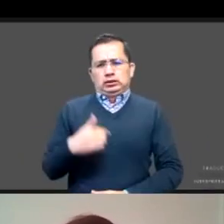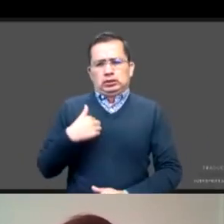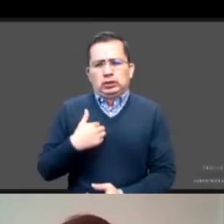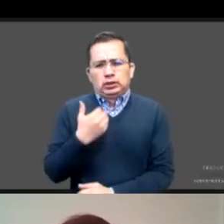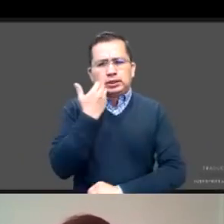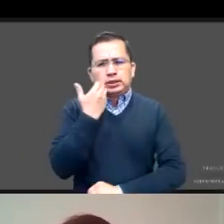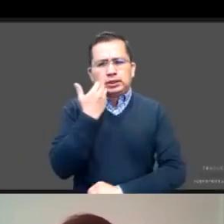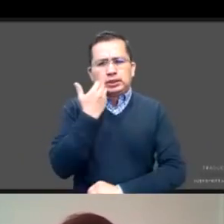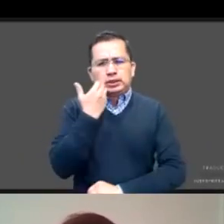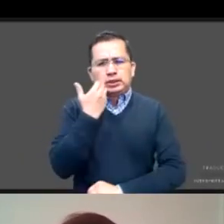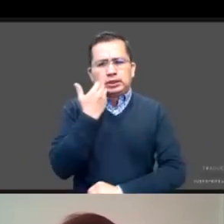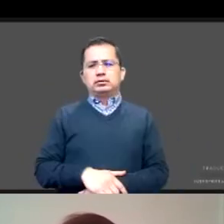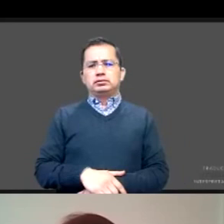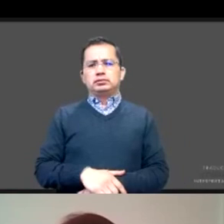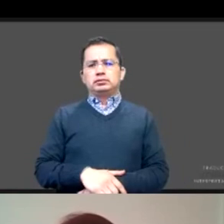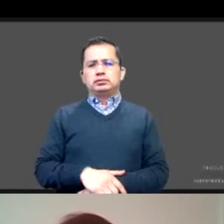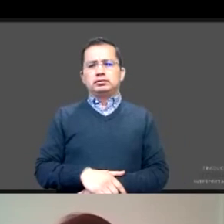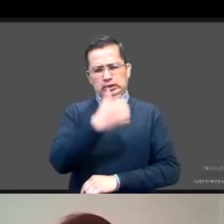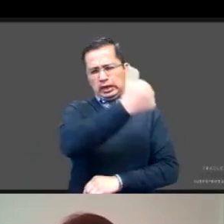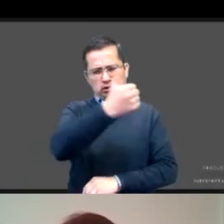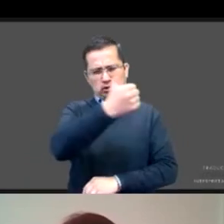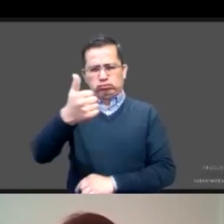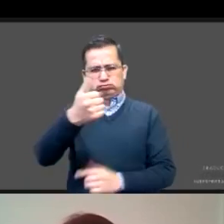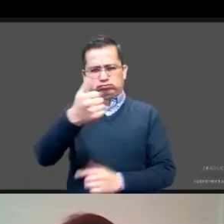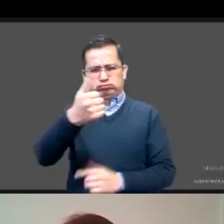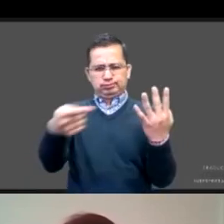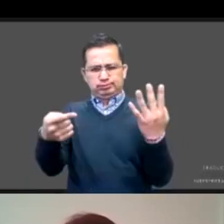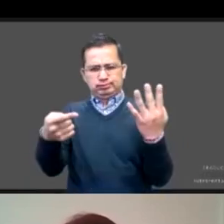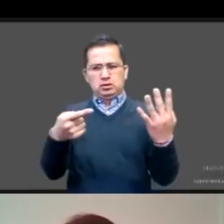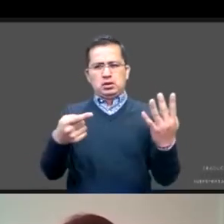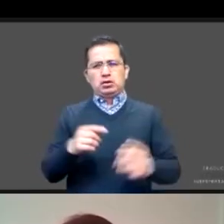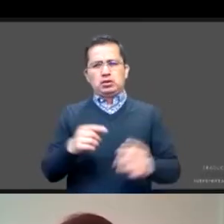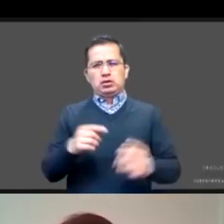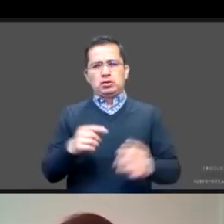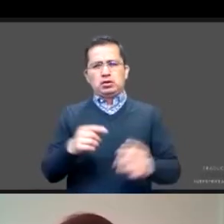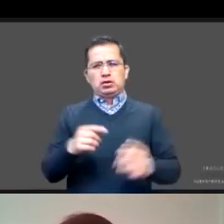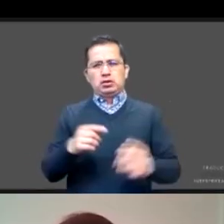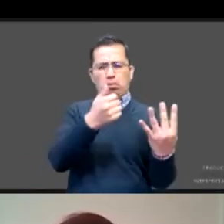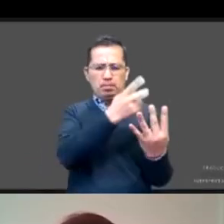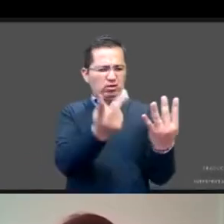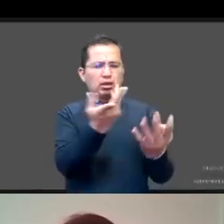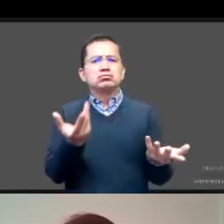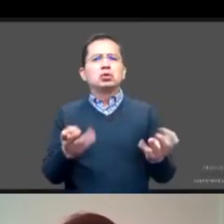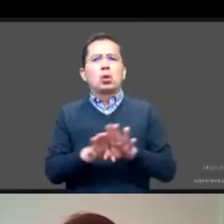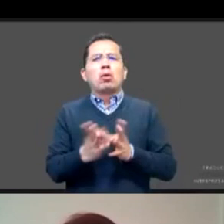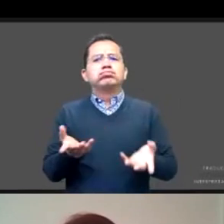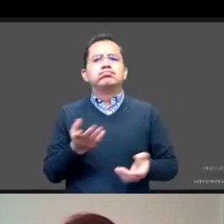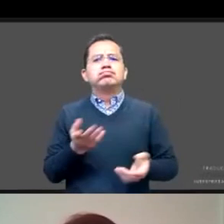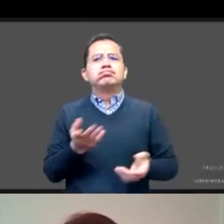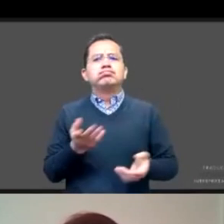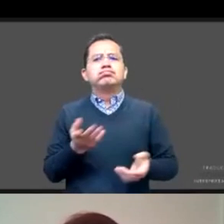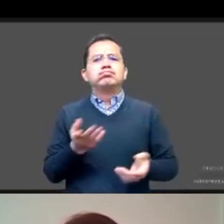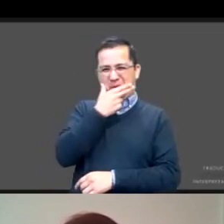pedirles a cada uno que pudiéramos reaccionar. Javier decía, tenemos que revisar qué nos toca a cada quien. Y no